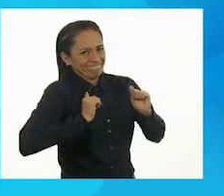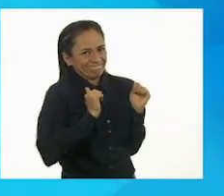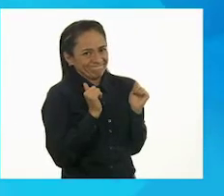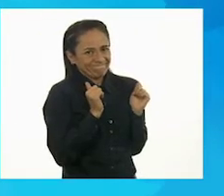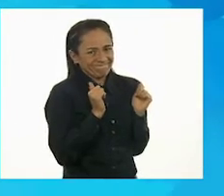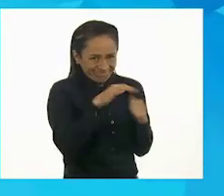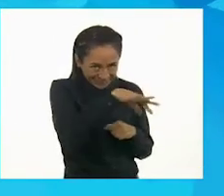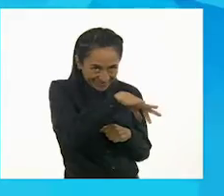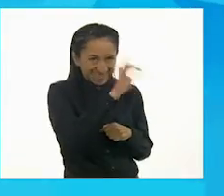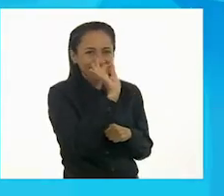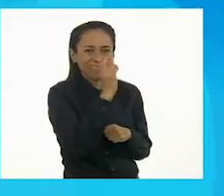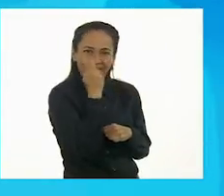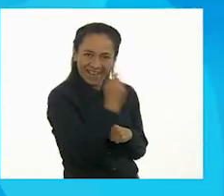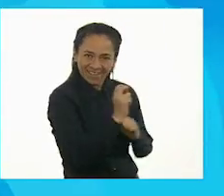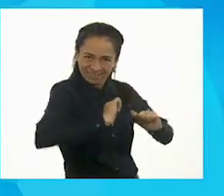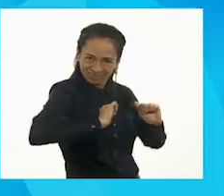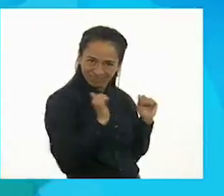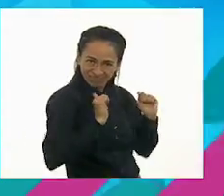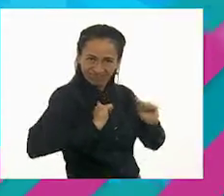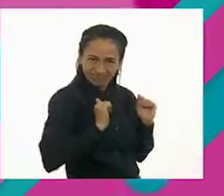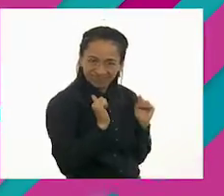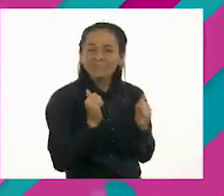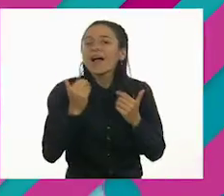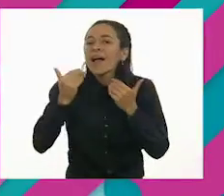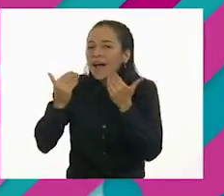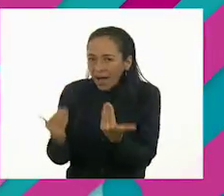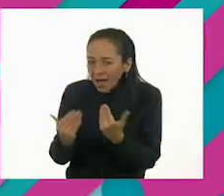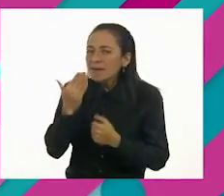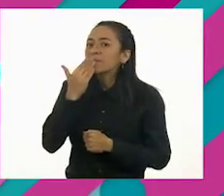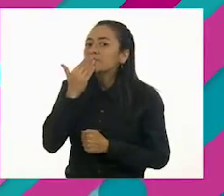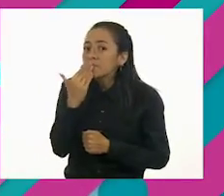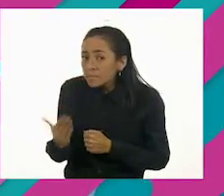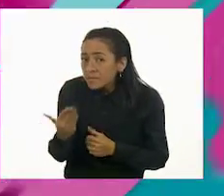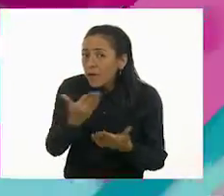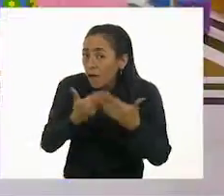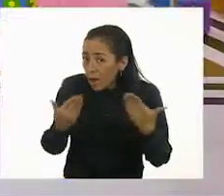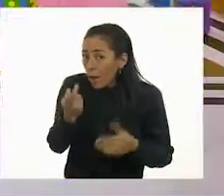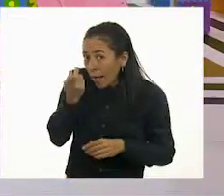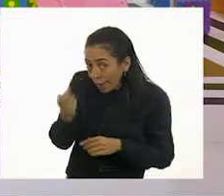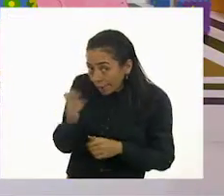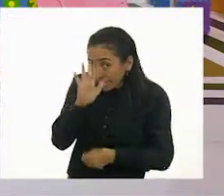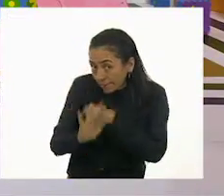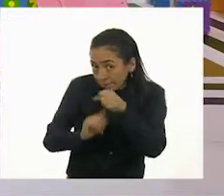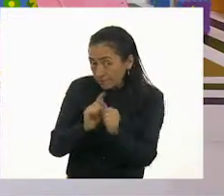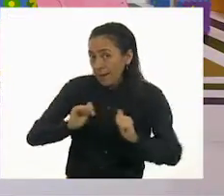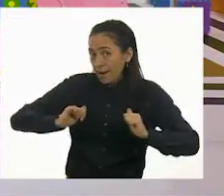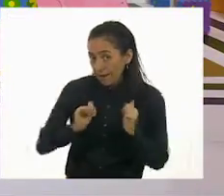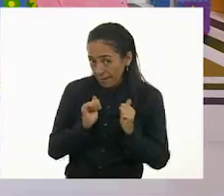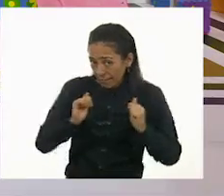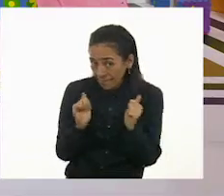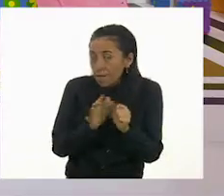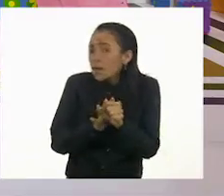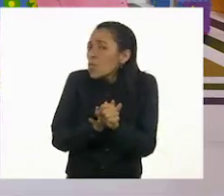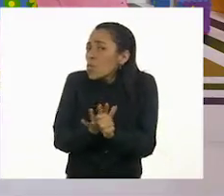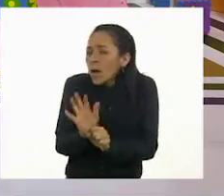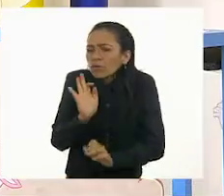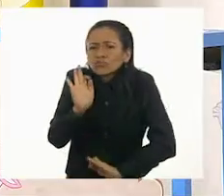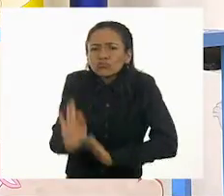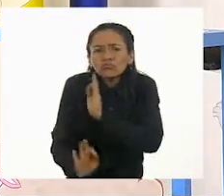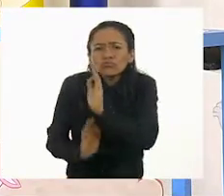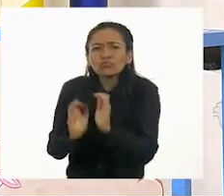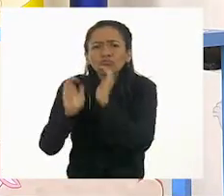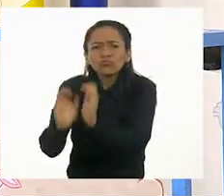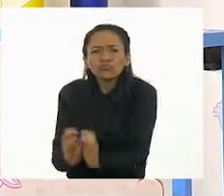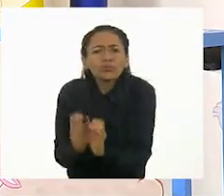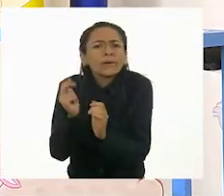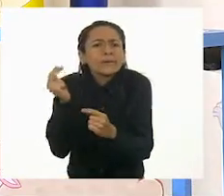gallina. Muy bien. Entonces, vamos a marcar todos los cuidados que la gallina necesita. Recuerden que los cuidados son